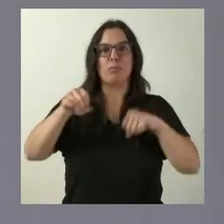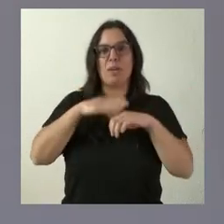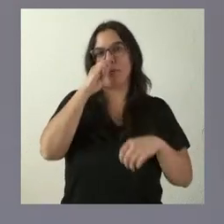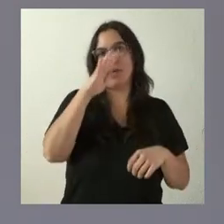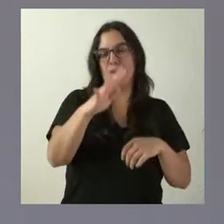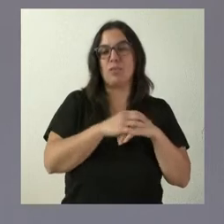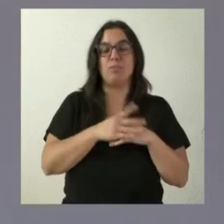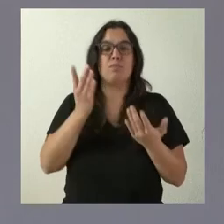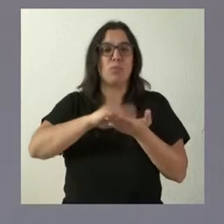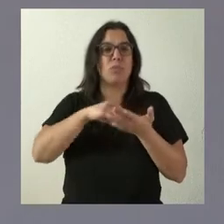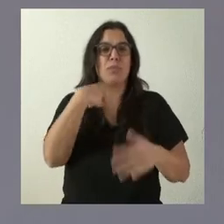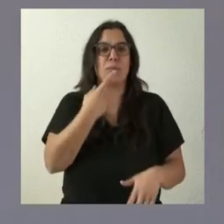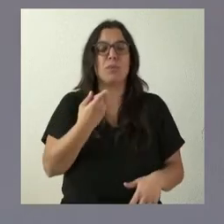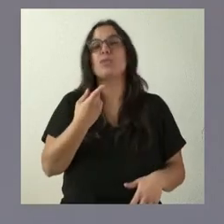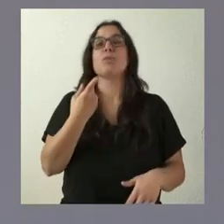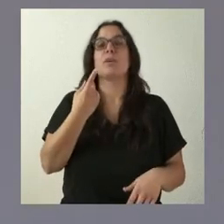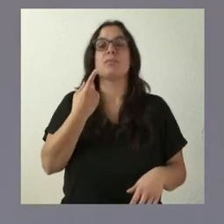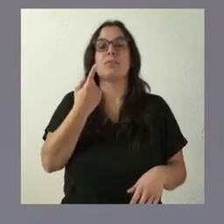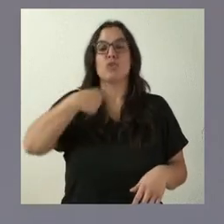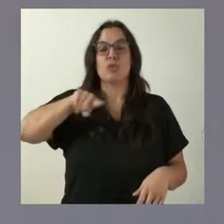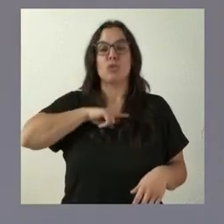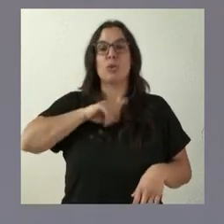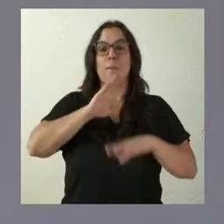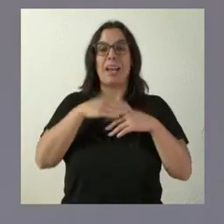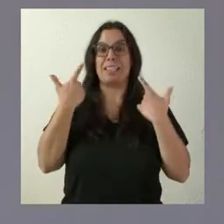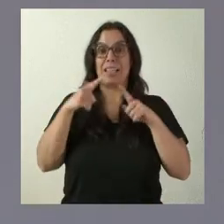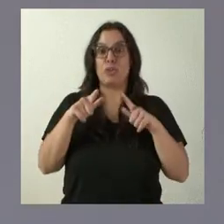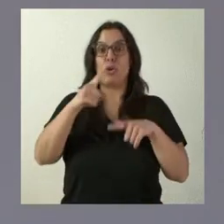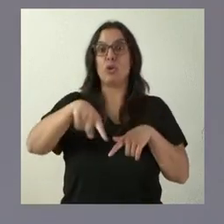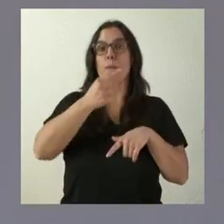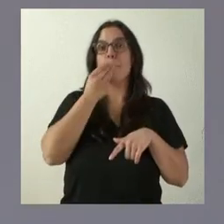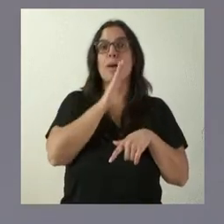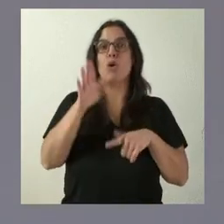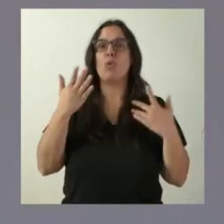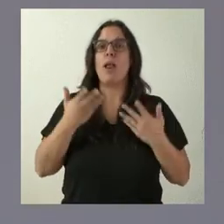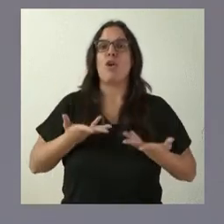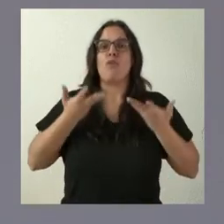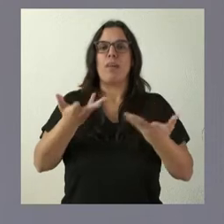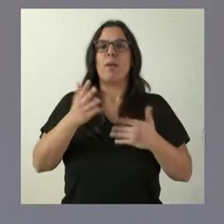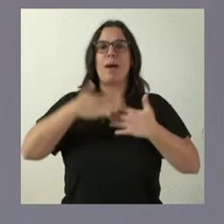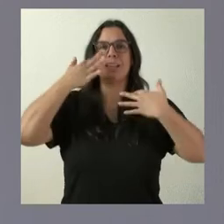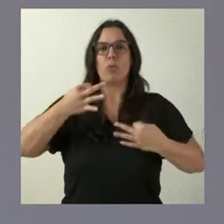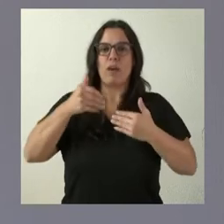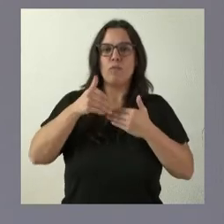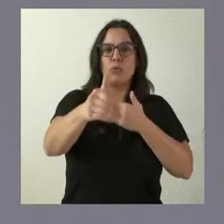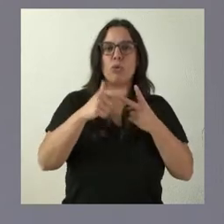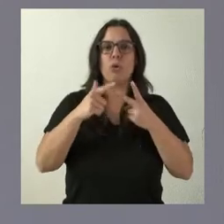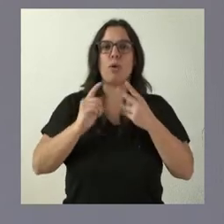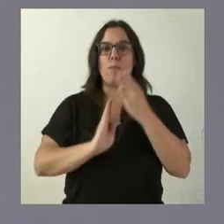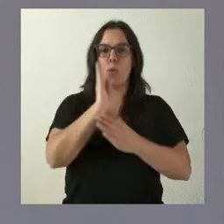Más de una vez hemos dicho que lo que mejor podemos hacer por el sector de la automoción es garantizar su futuro, consolidar la productividad,